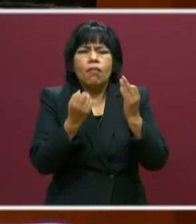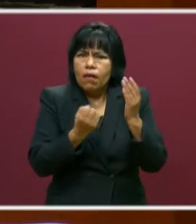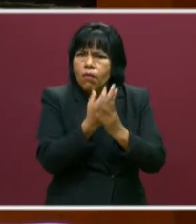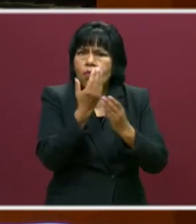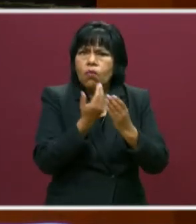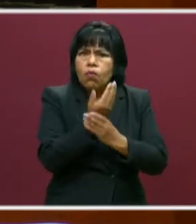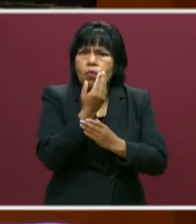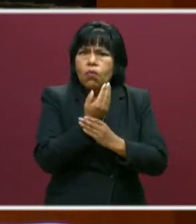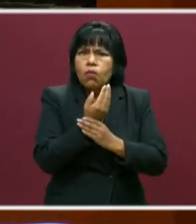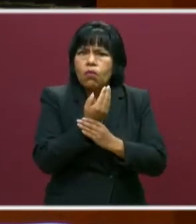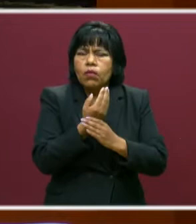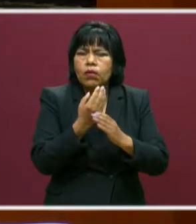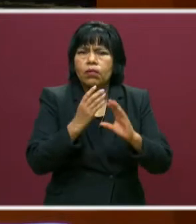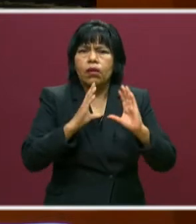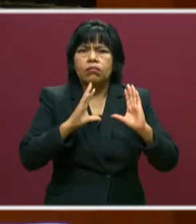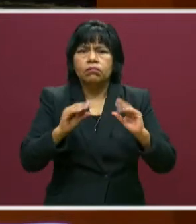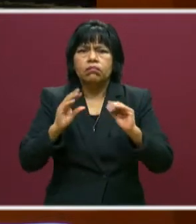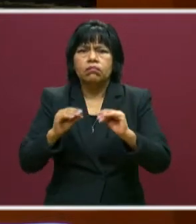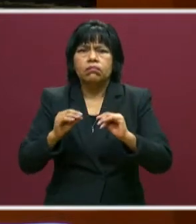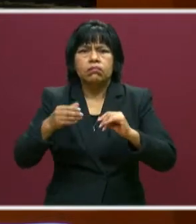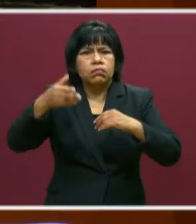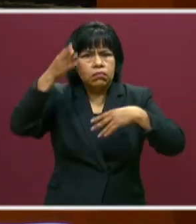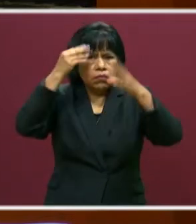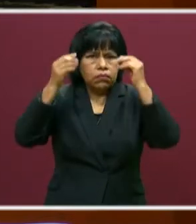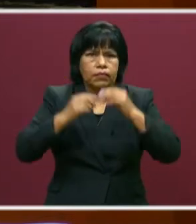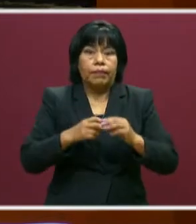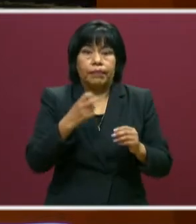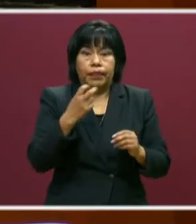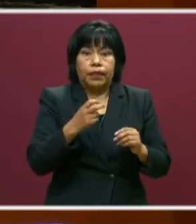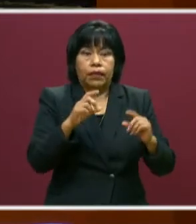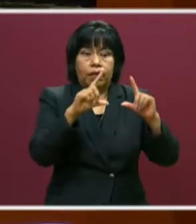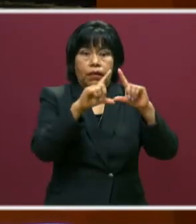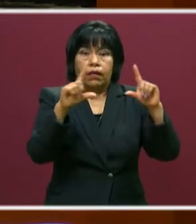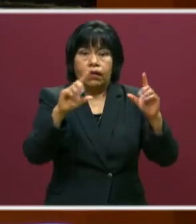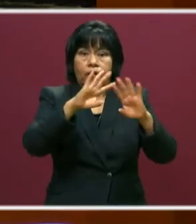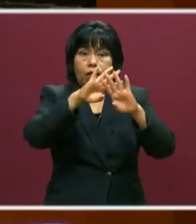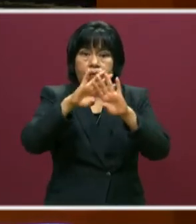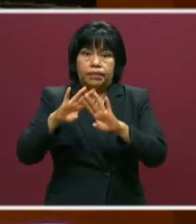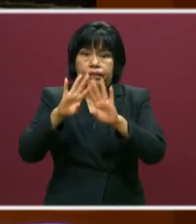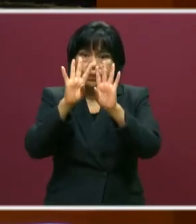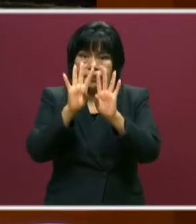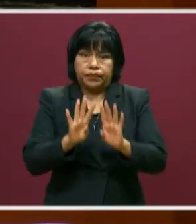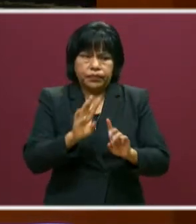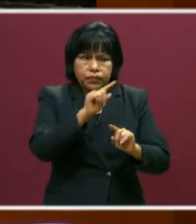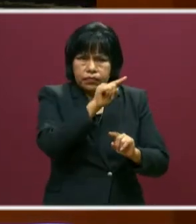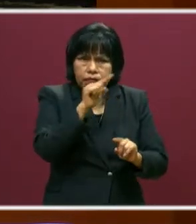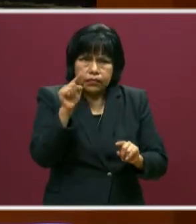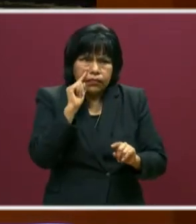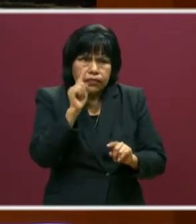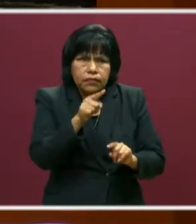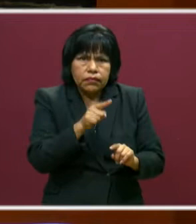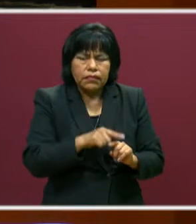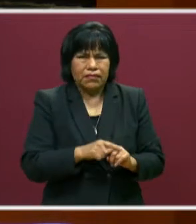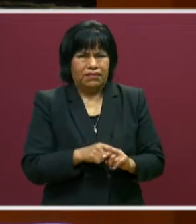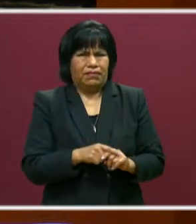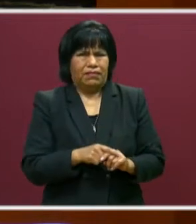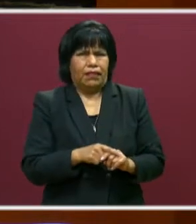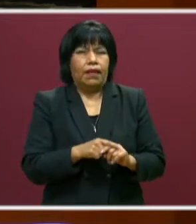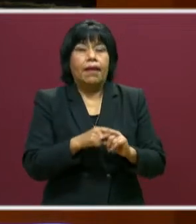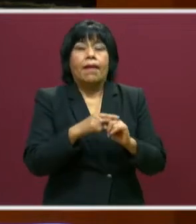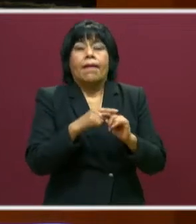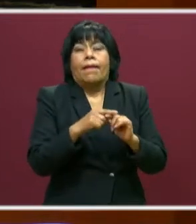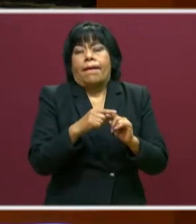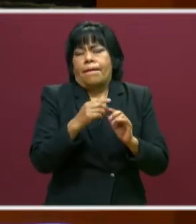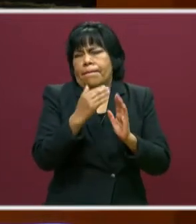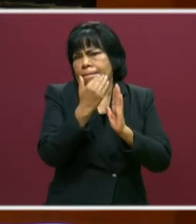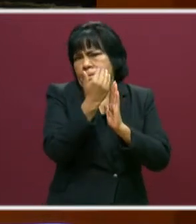Una forma de renovarla. Y esta tablita, que también se encuentra en este libro, dice, menos instrucción para todas